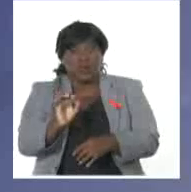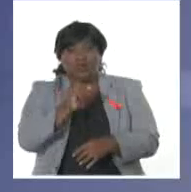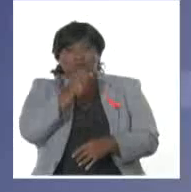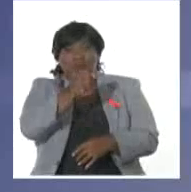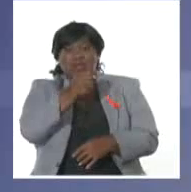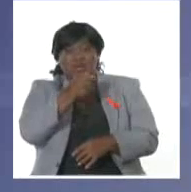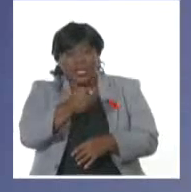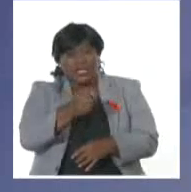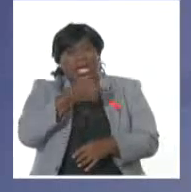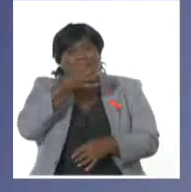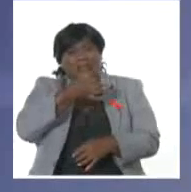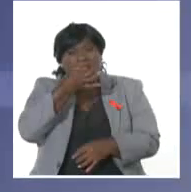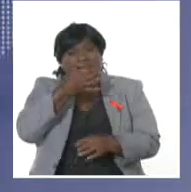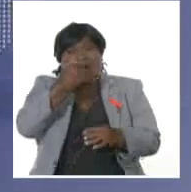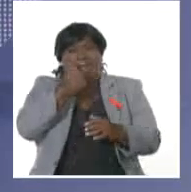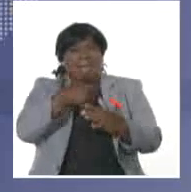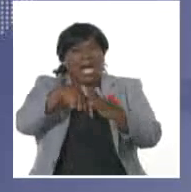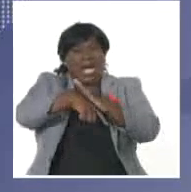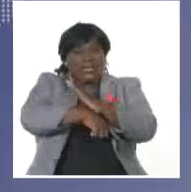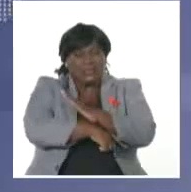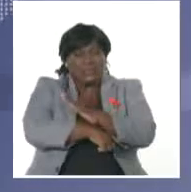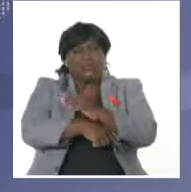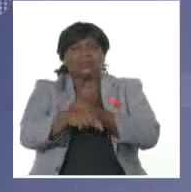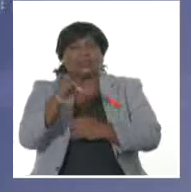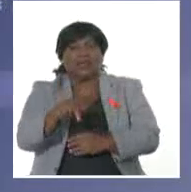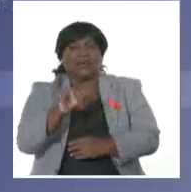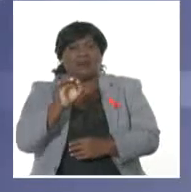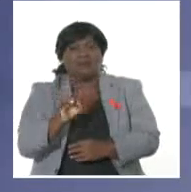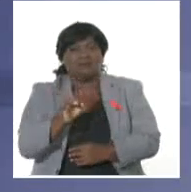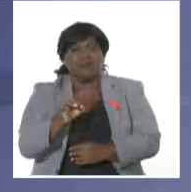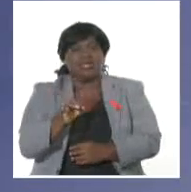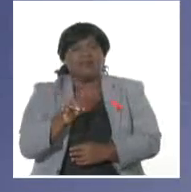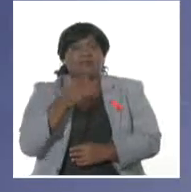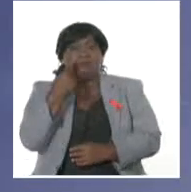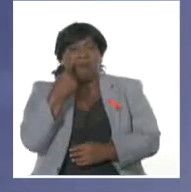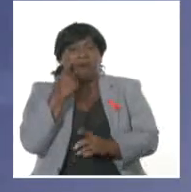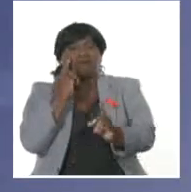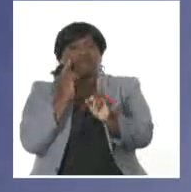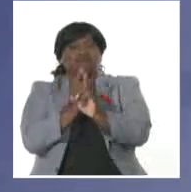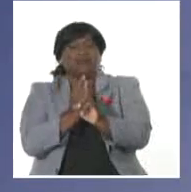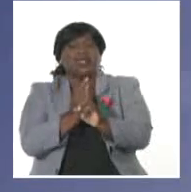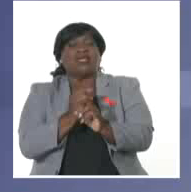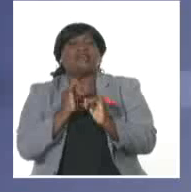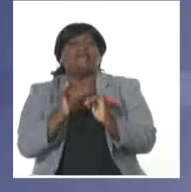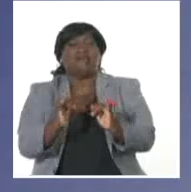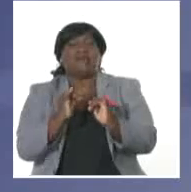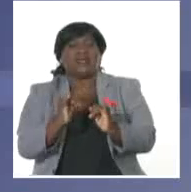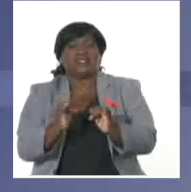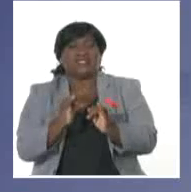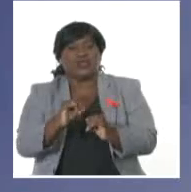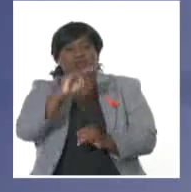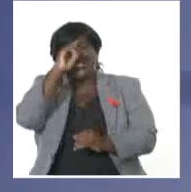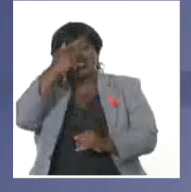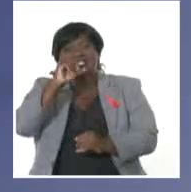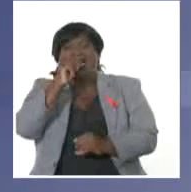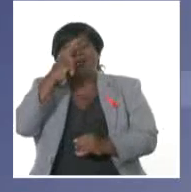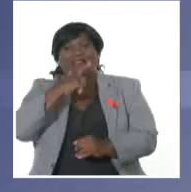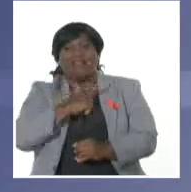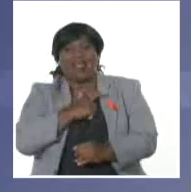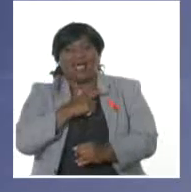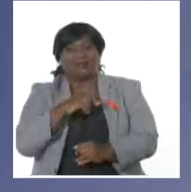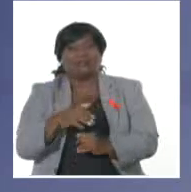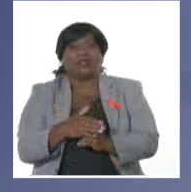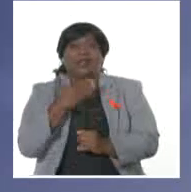Vamos a establecer comunicación ahora mismo con Sandra Garrido, quien ha sido nuestro puente de comunicación. Sí, buenas tardes para ti,